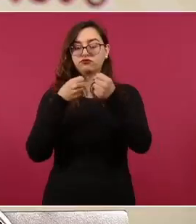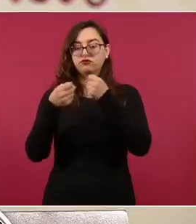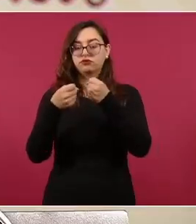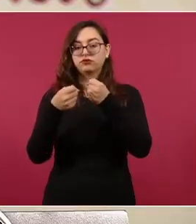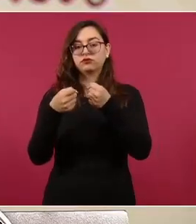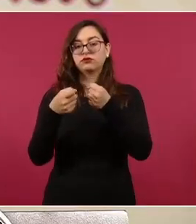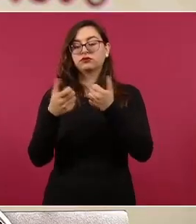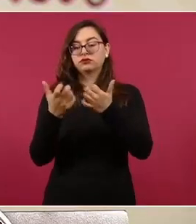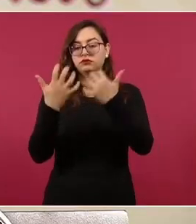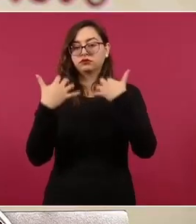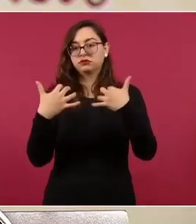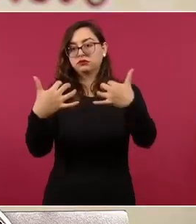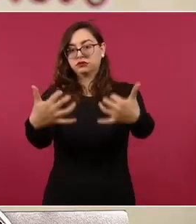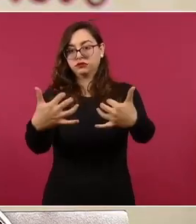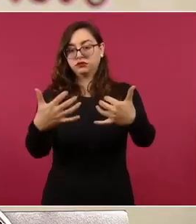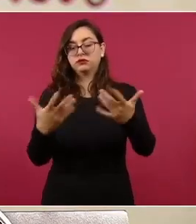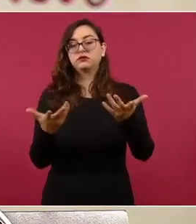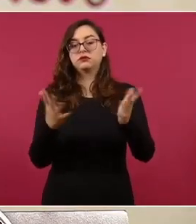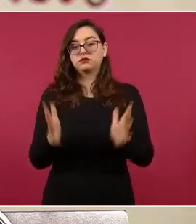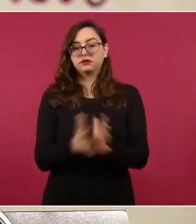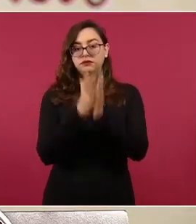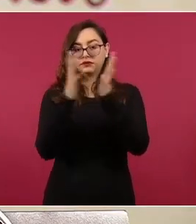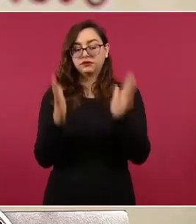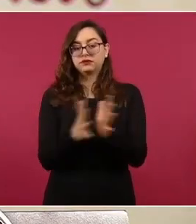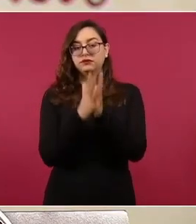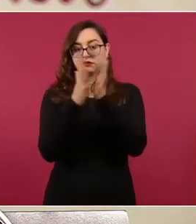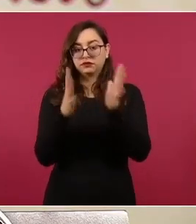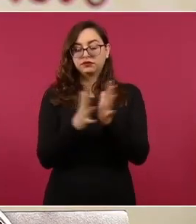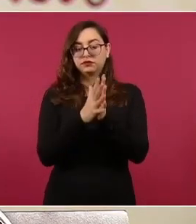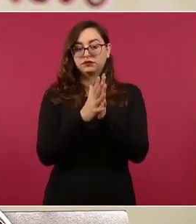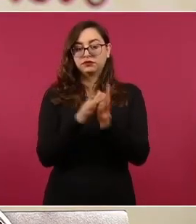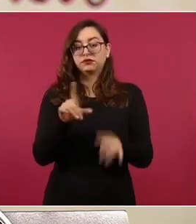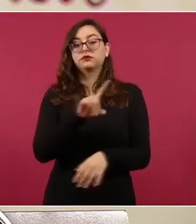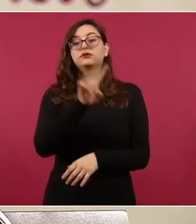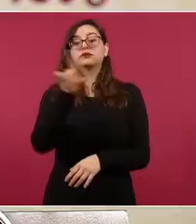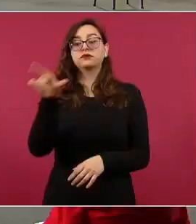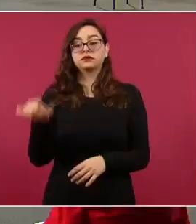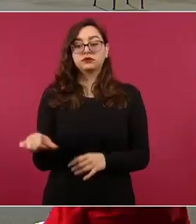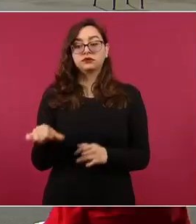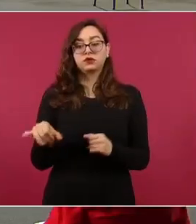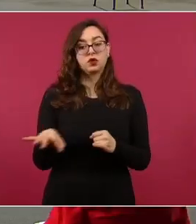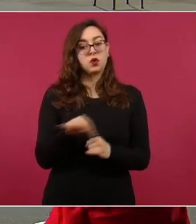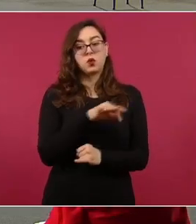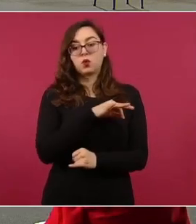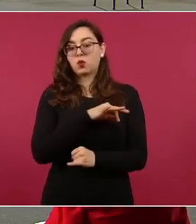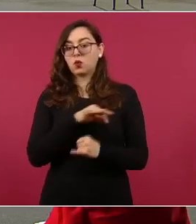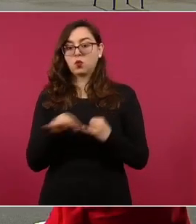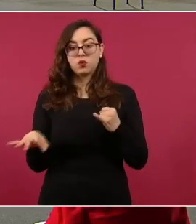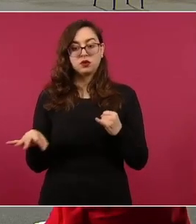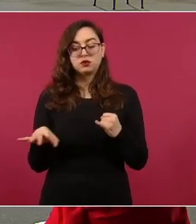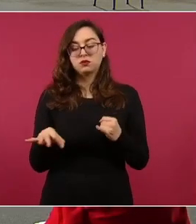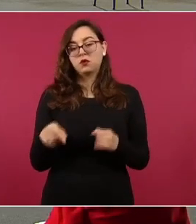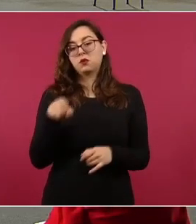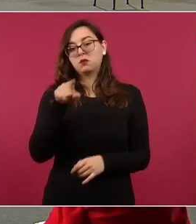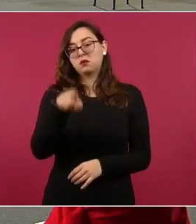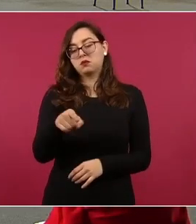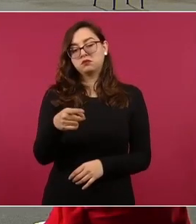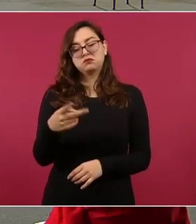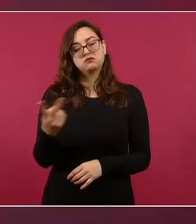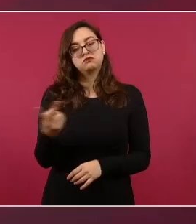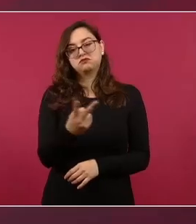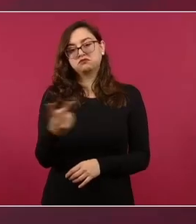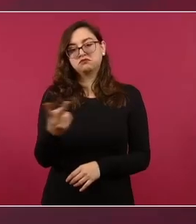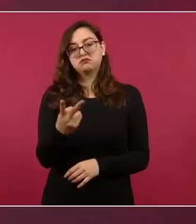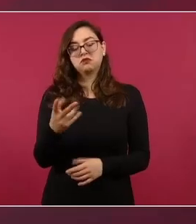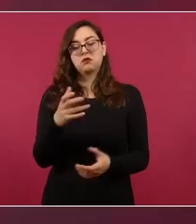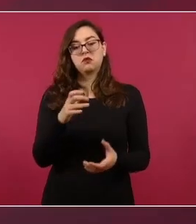y por último se concluirá la reunión y saldrá el primer ministro Trudeau y su esposa de